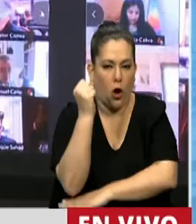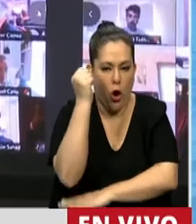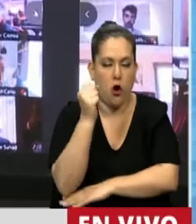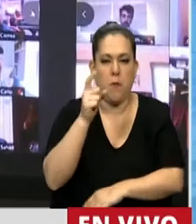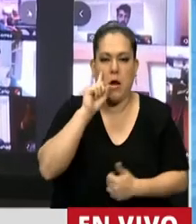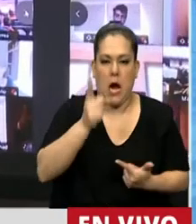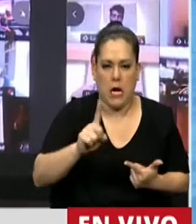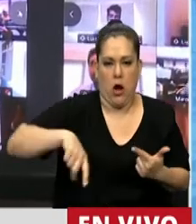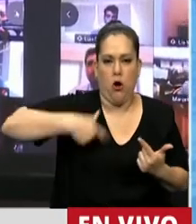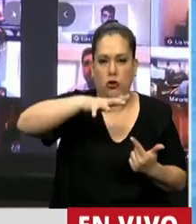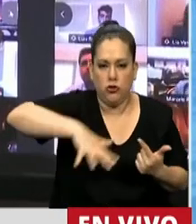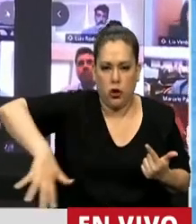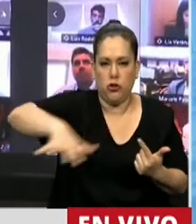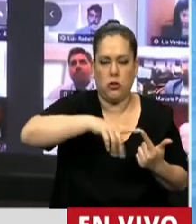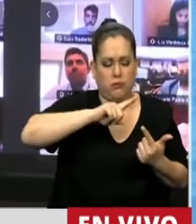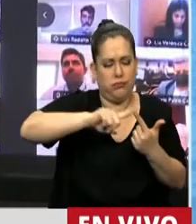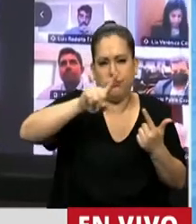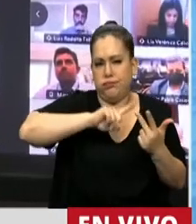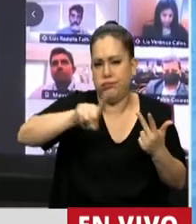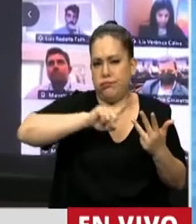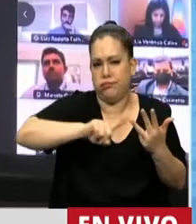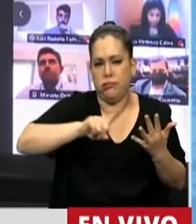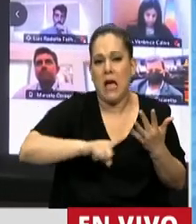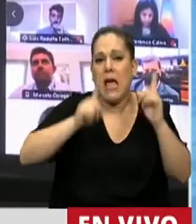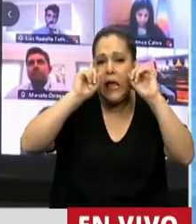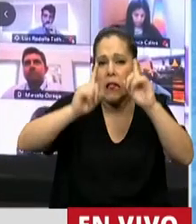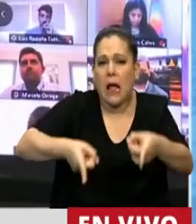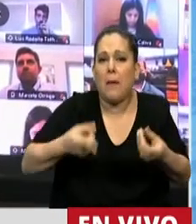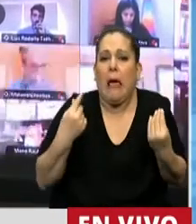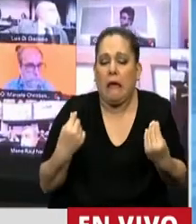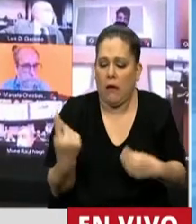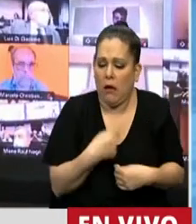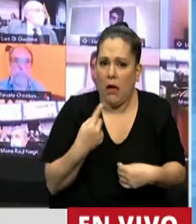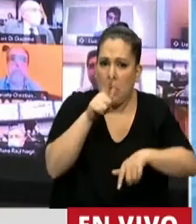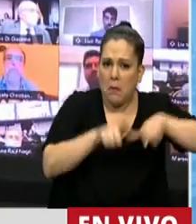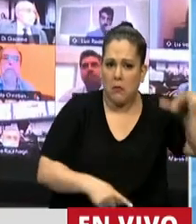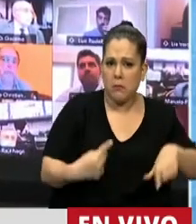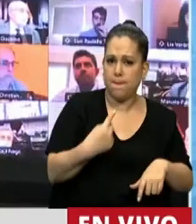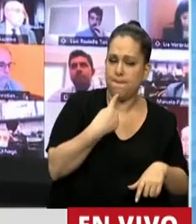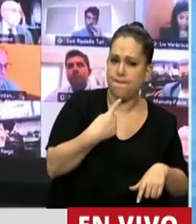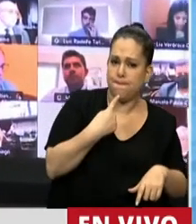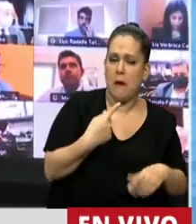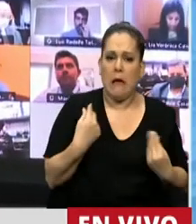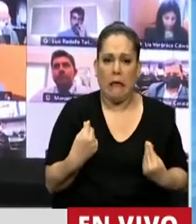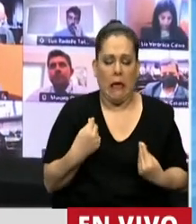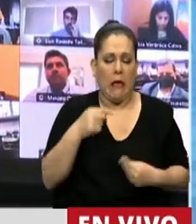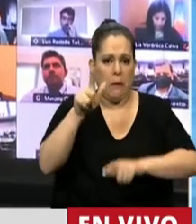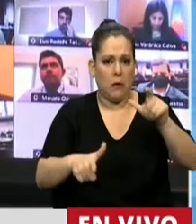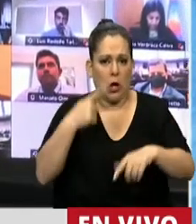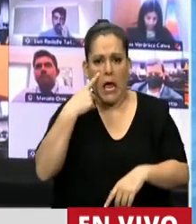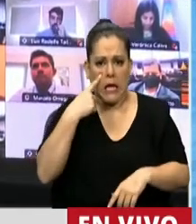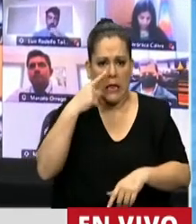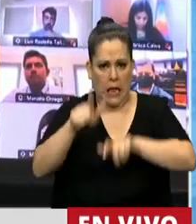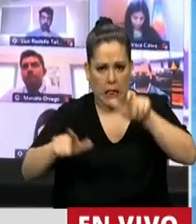que estamos atravesando, sino también la permanente duda que sobre los intendentes, los